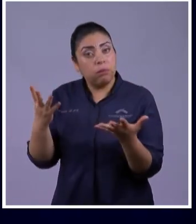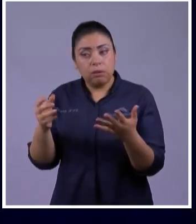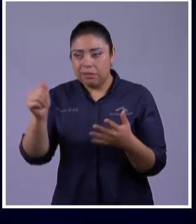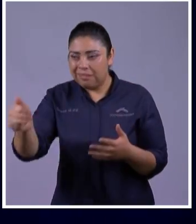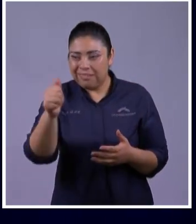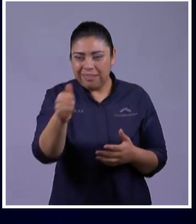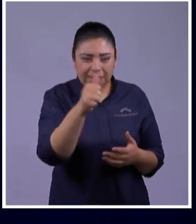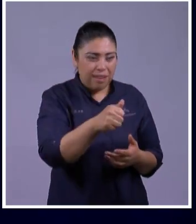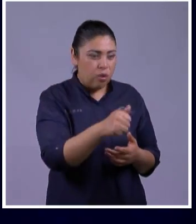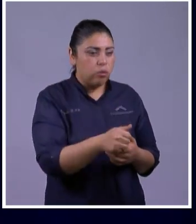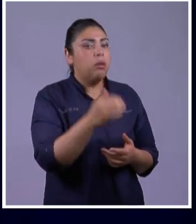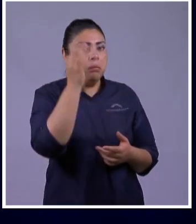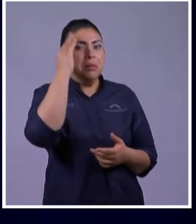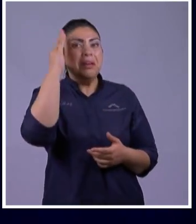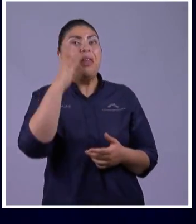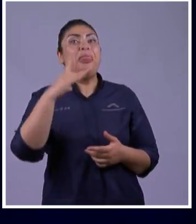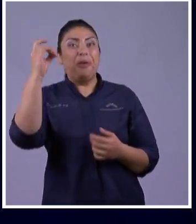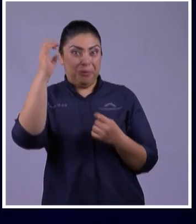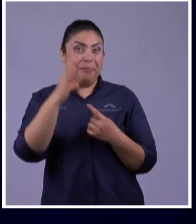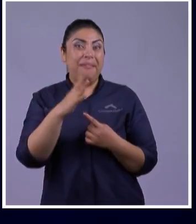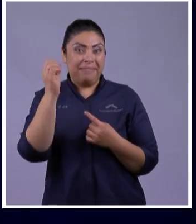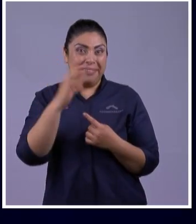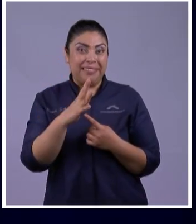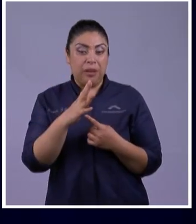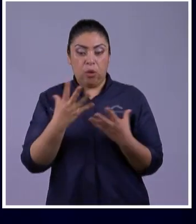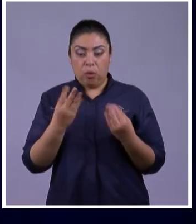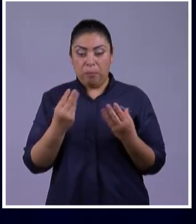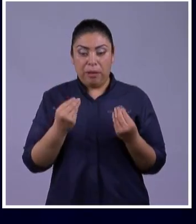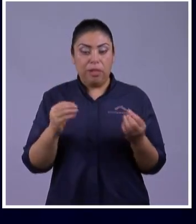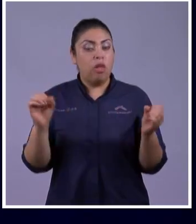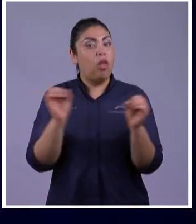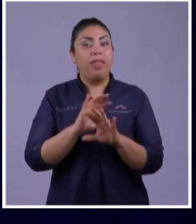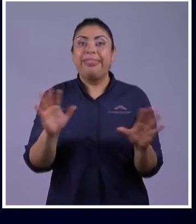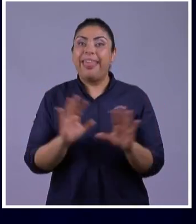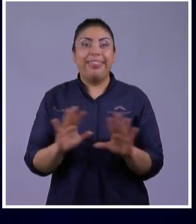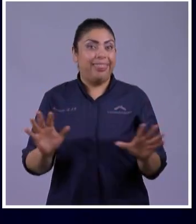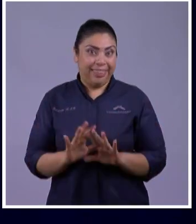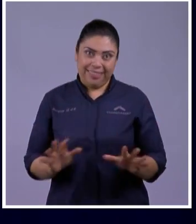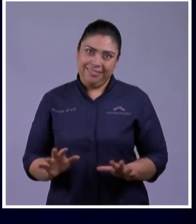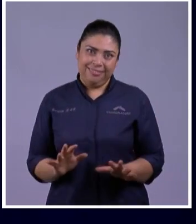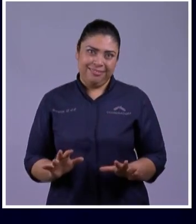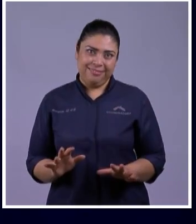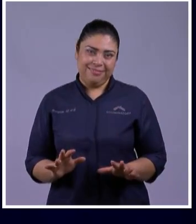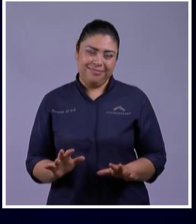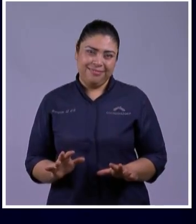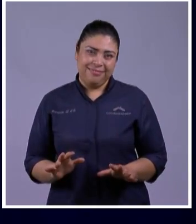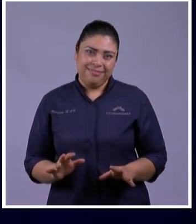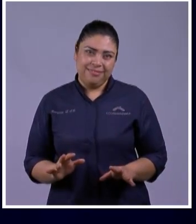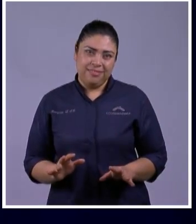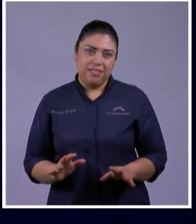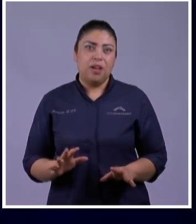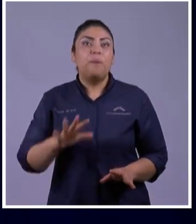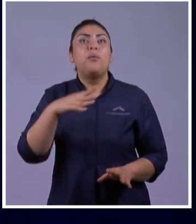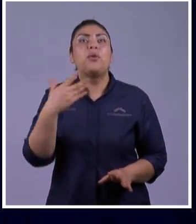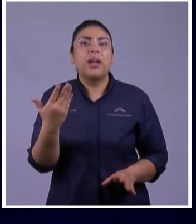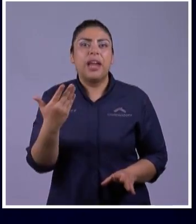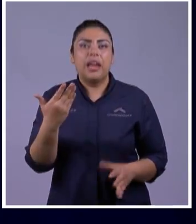Por qué Temer Si Nosotros Vamos A Un Nuevo Normal Pero Con Un Mismo Dios